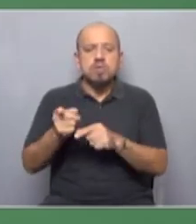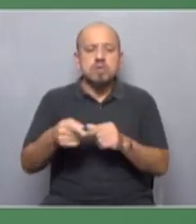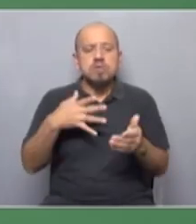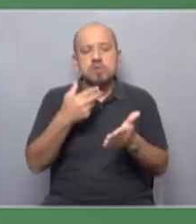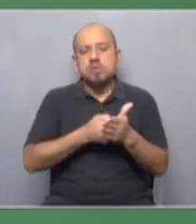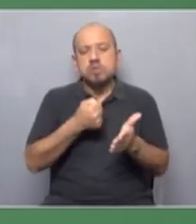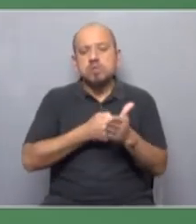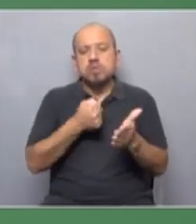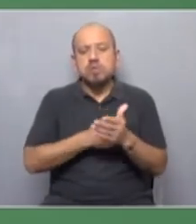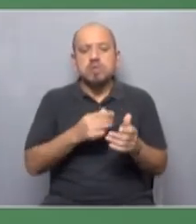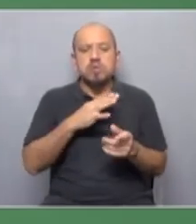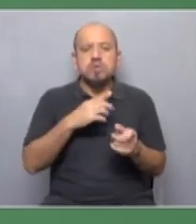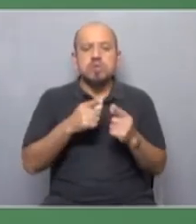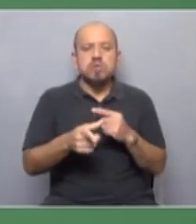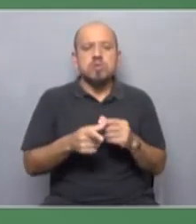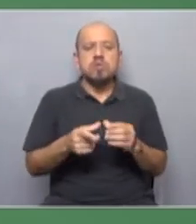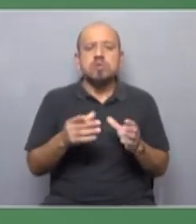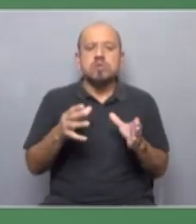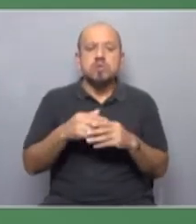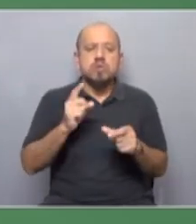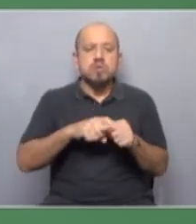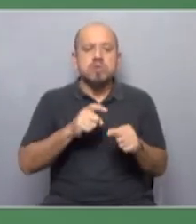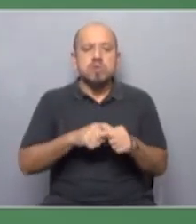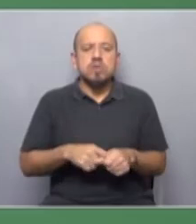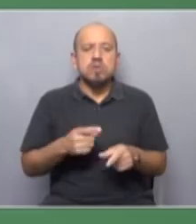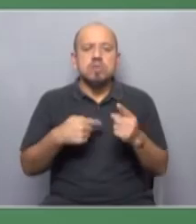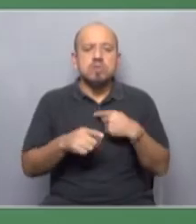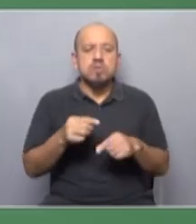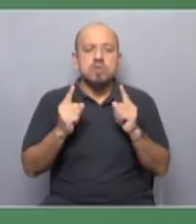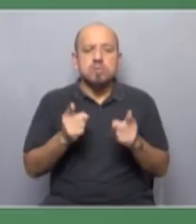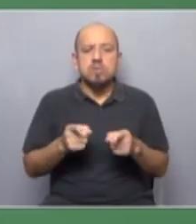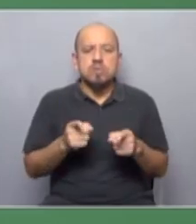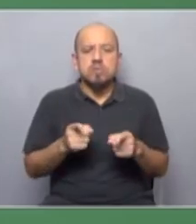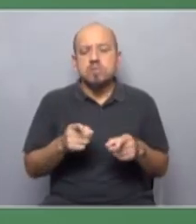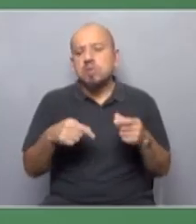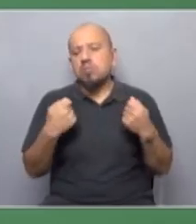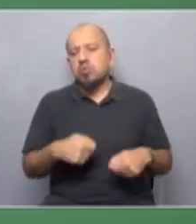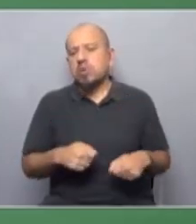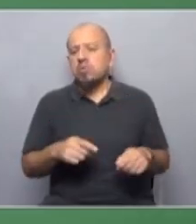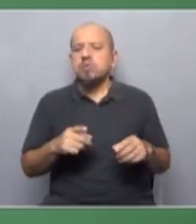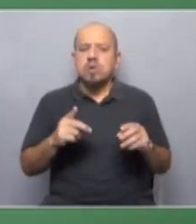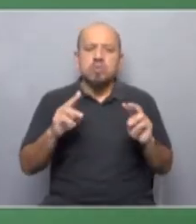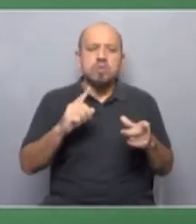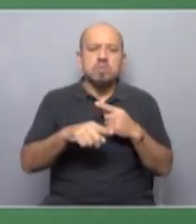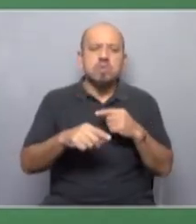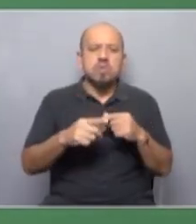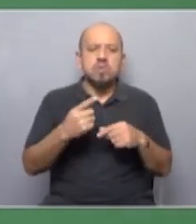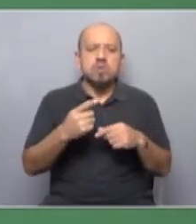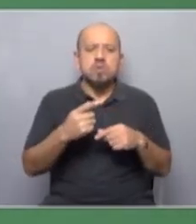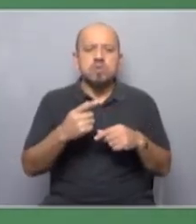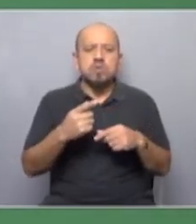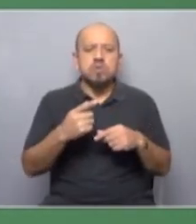los retos que tiene el movimiento sindical pero también apostamos a un sindicalismo sociopolítico que salió hace